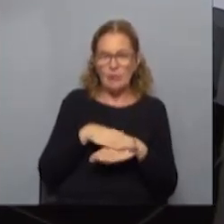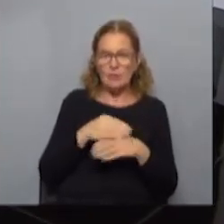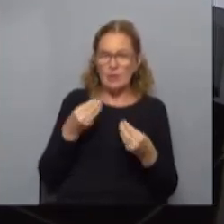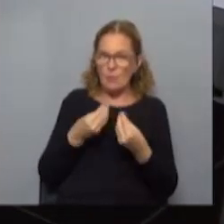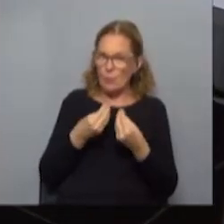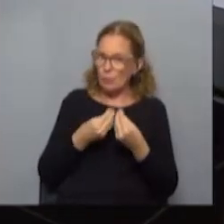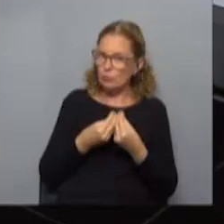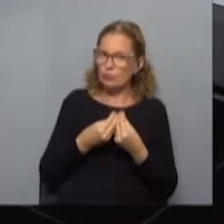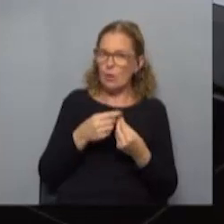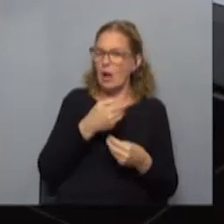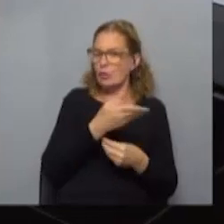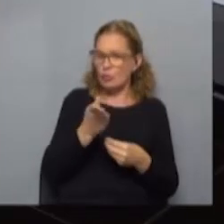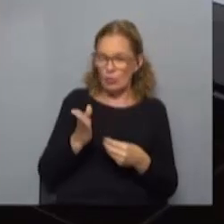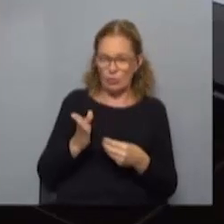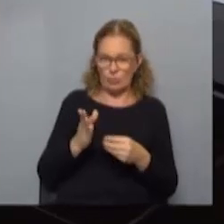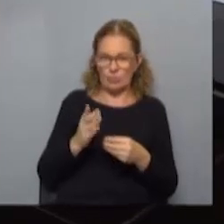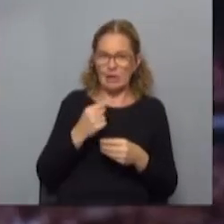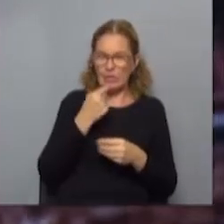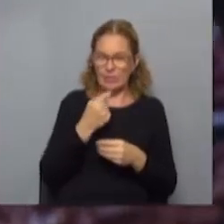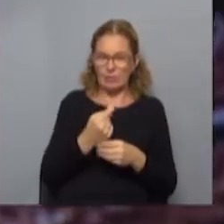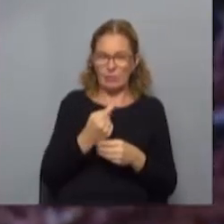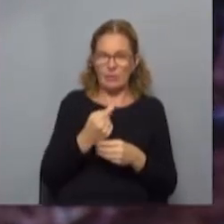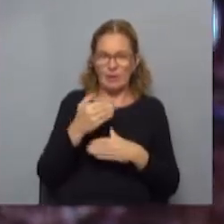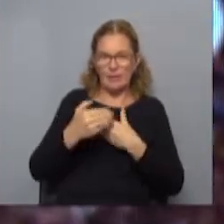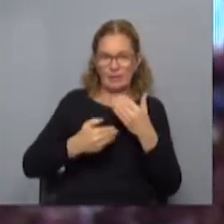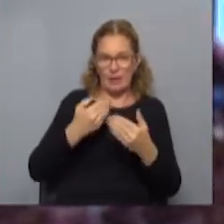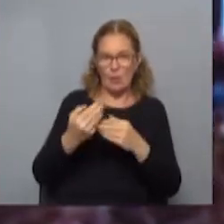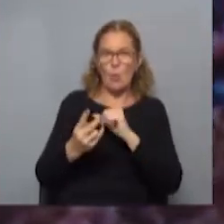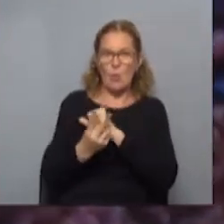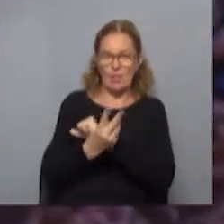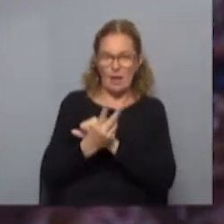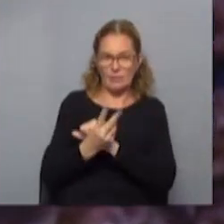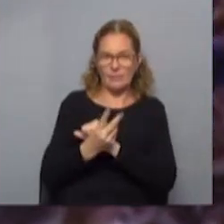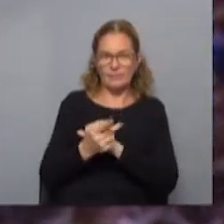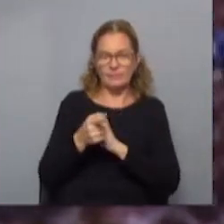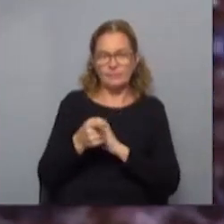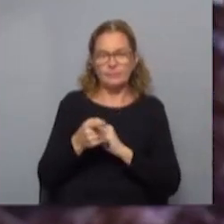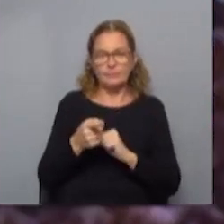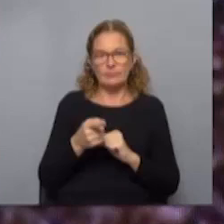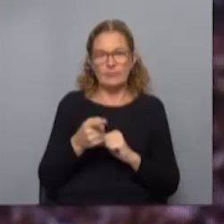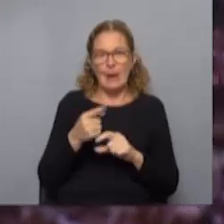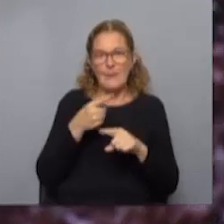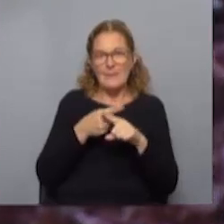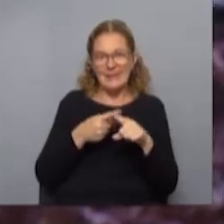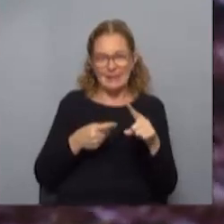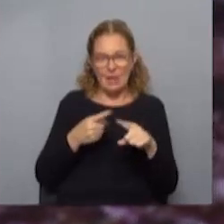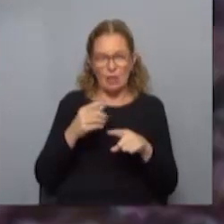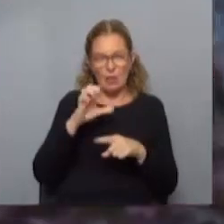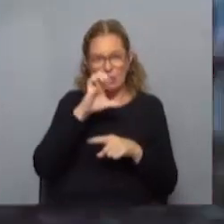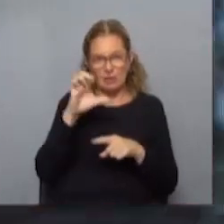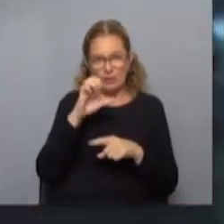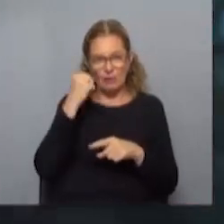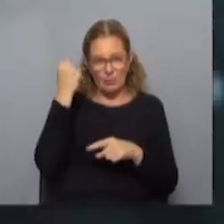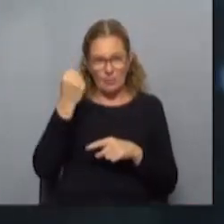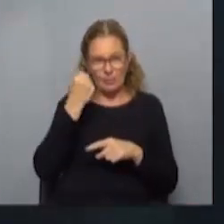muchas recomendaciones a todo el sector para seguirnos cuidando. El golpe que tuvimos a mediados de enero fue muy